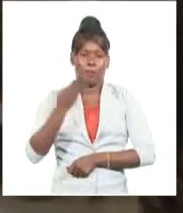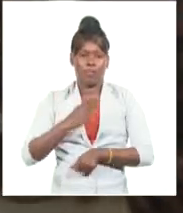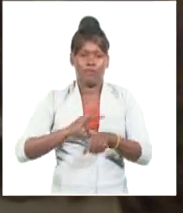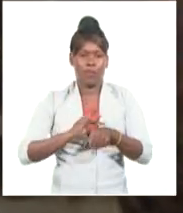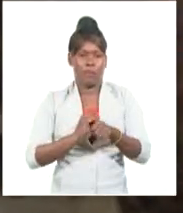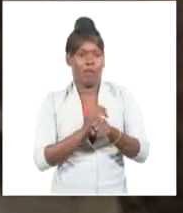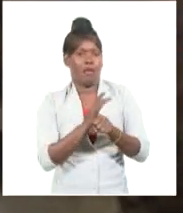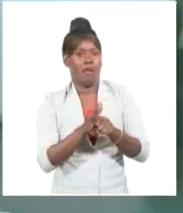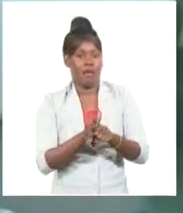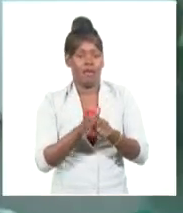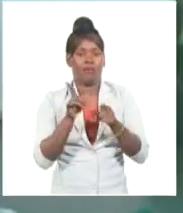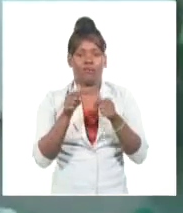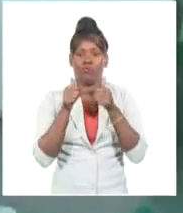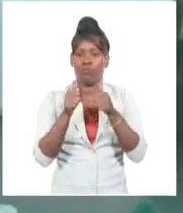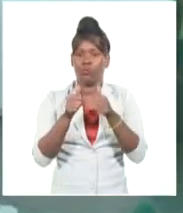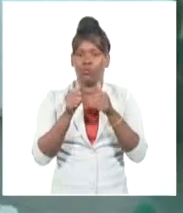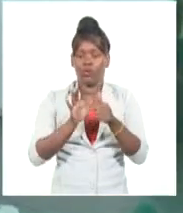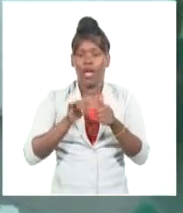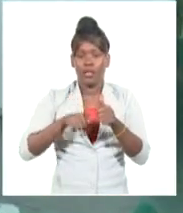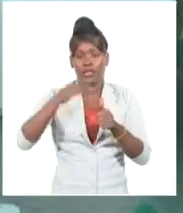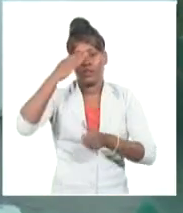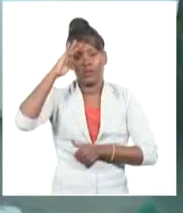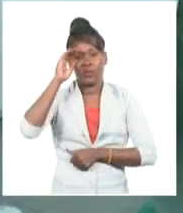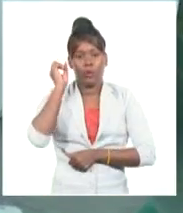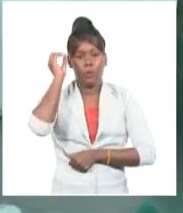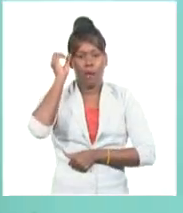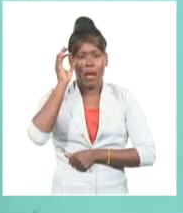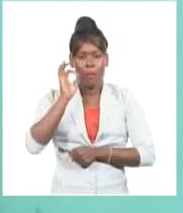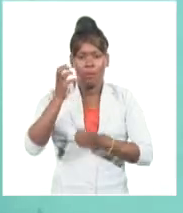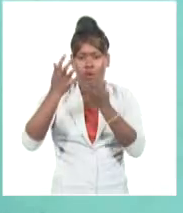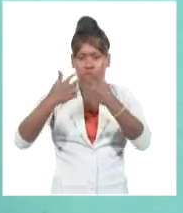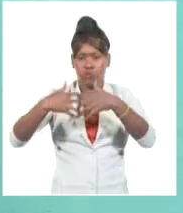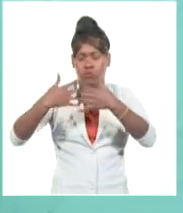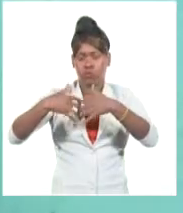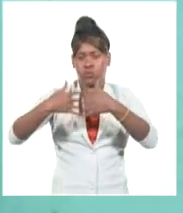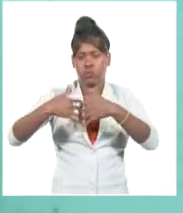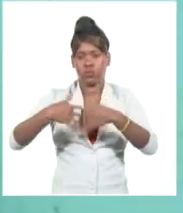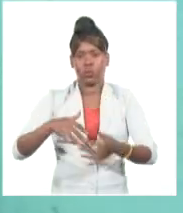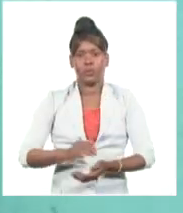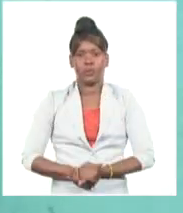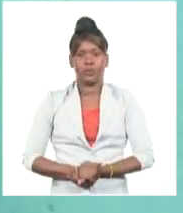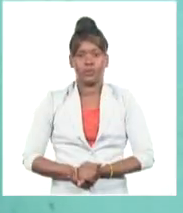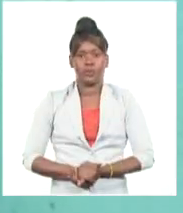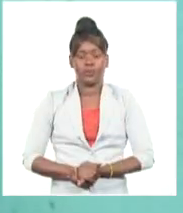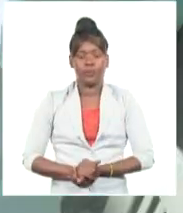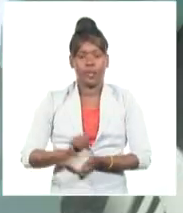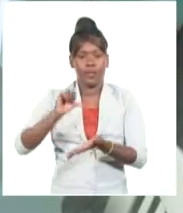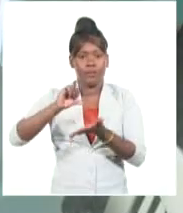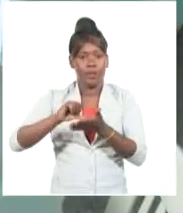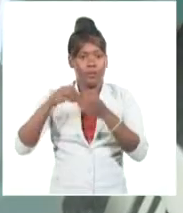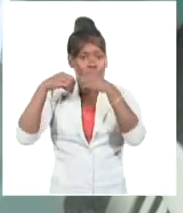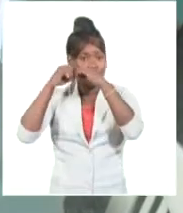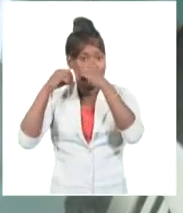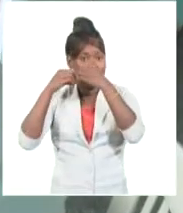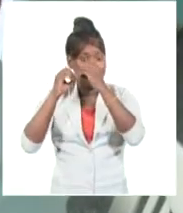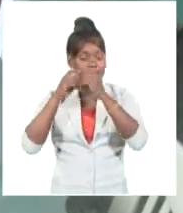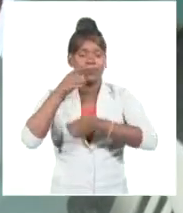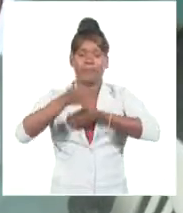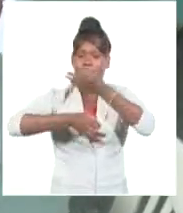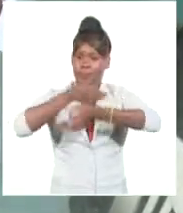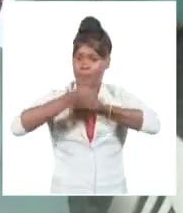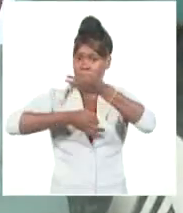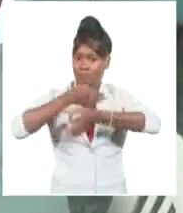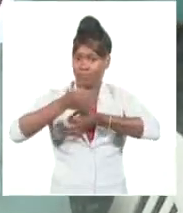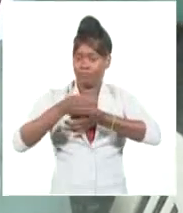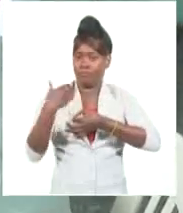del 90% en pacientes graves afectados por coronavirus. El Centro confirmó que el aumento de los títulos de anticuerpos